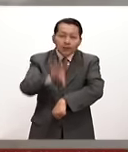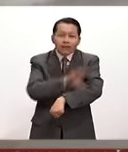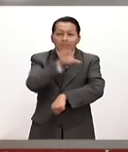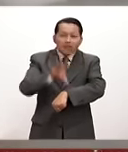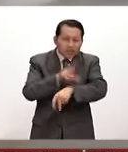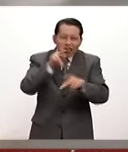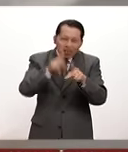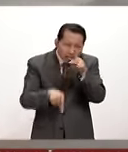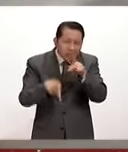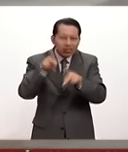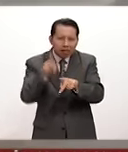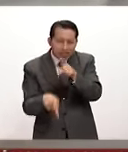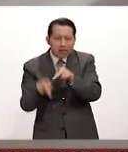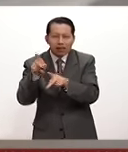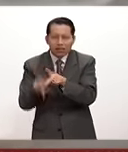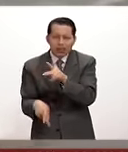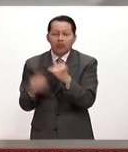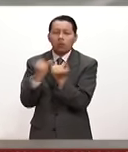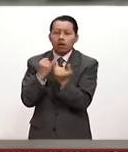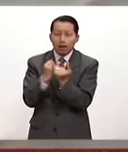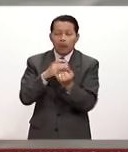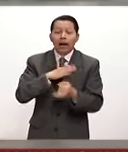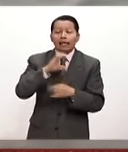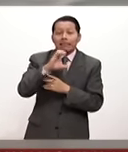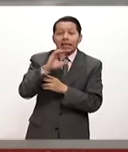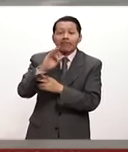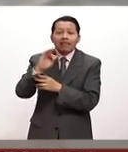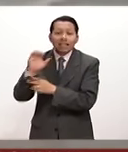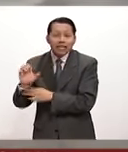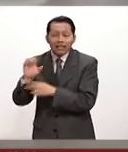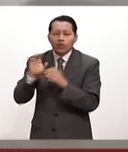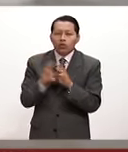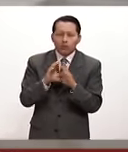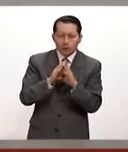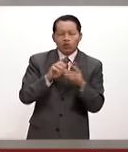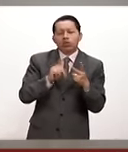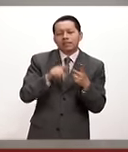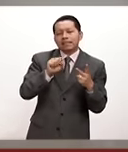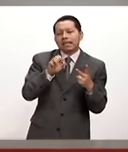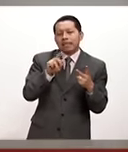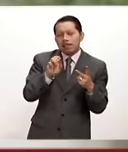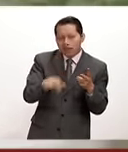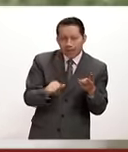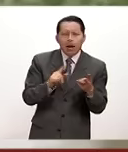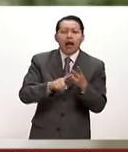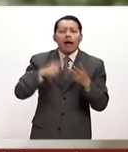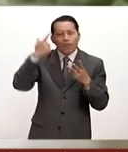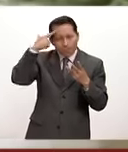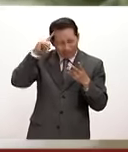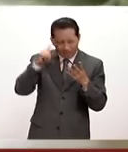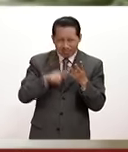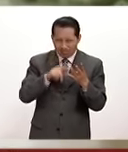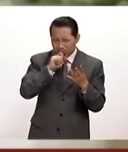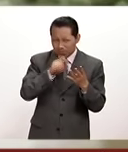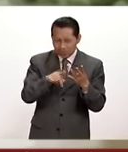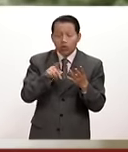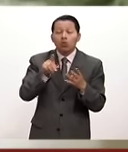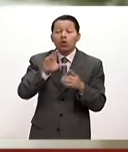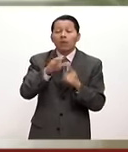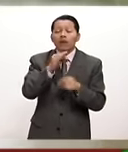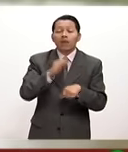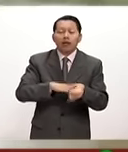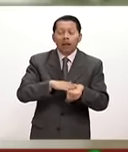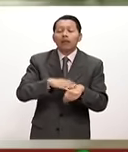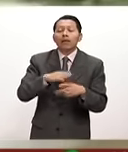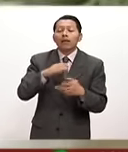intermitente. Comisión Federal de Electricidad, la Sedena, la Marina, la Policía Federal y la Secretaría de Salud están